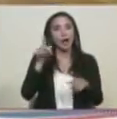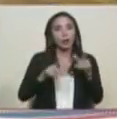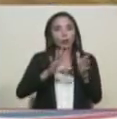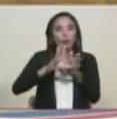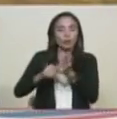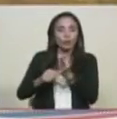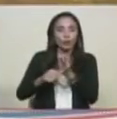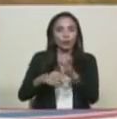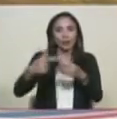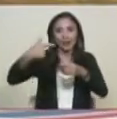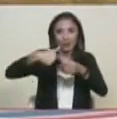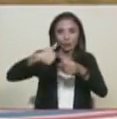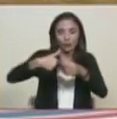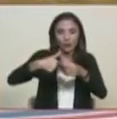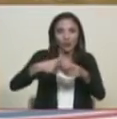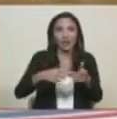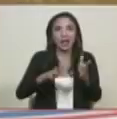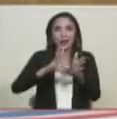gasolina.